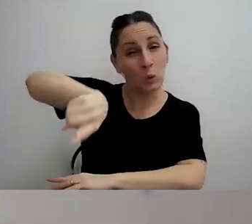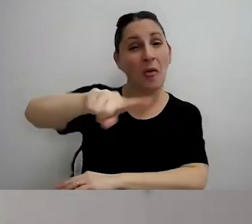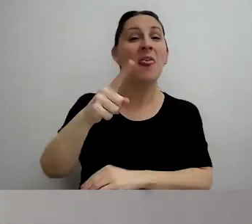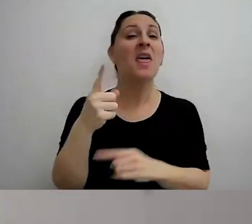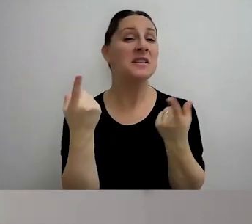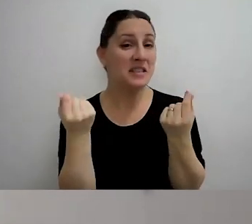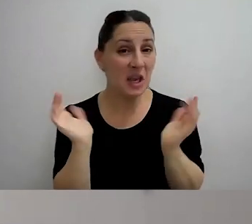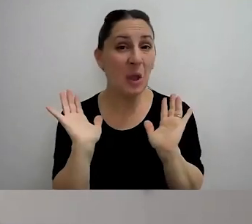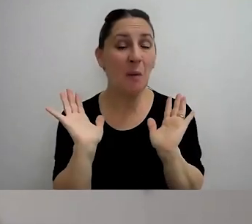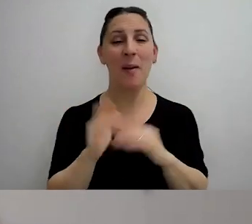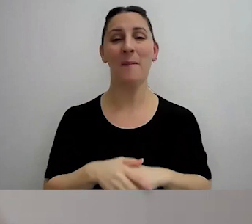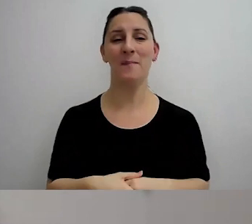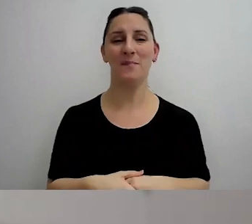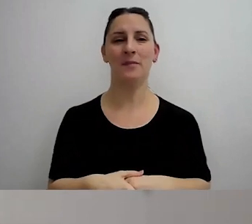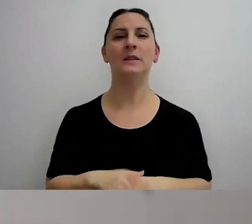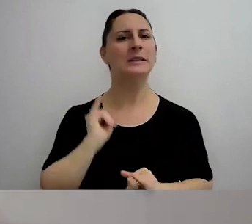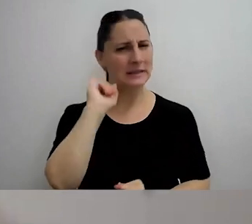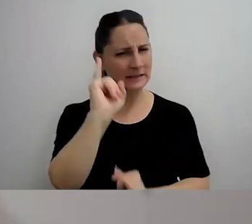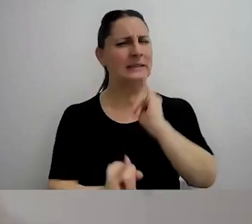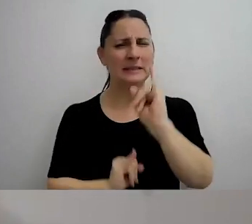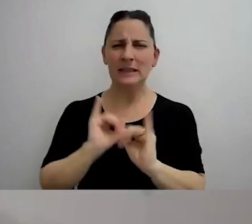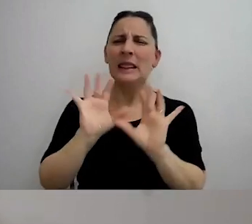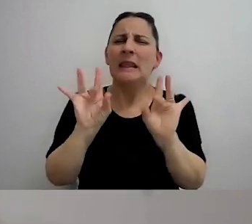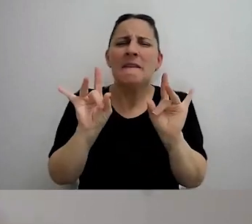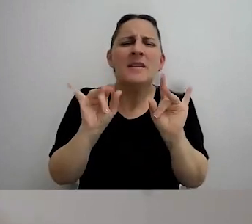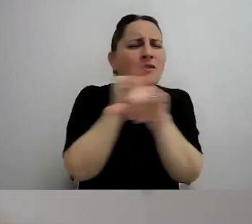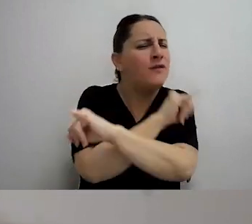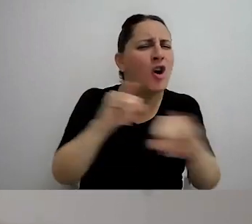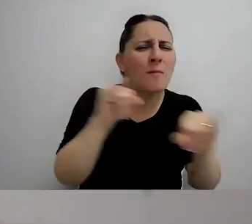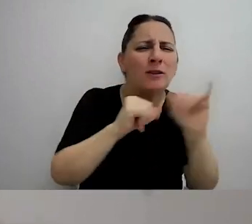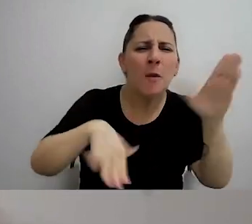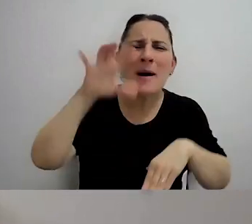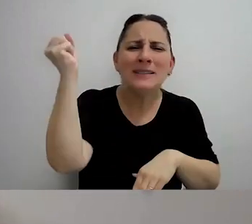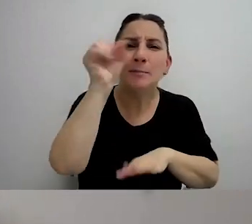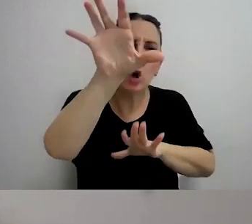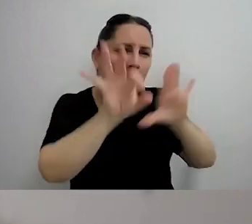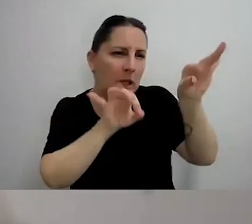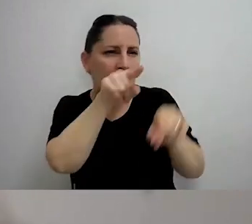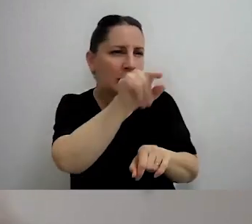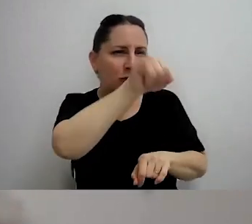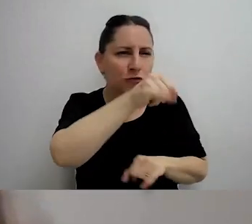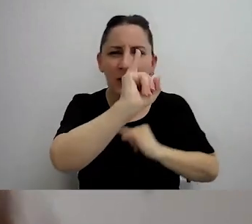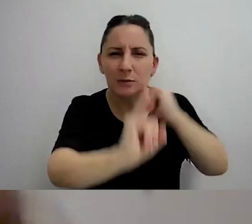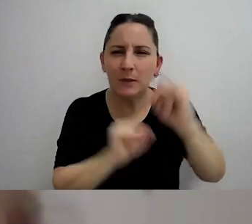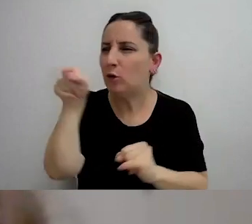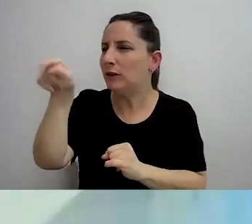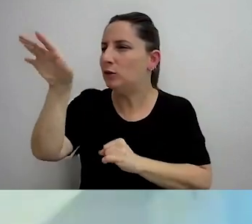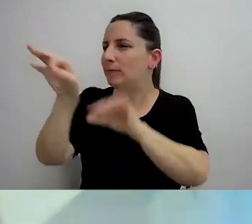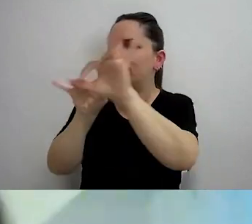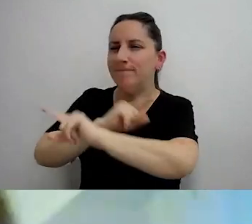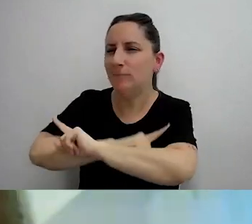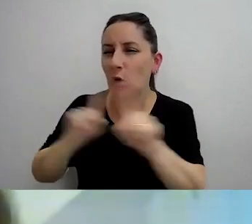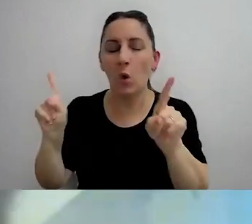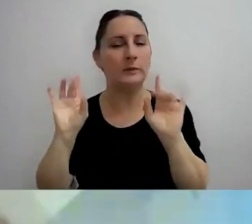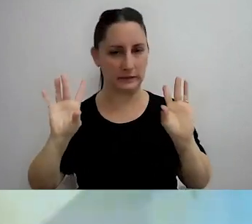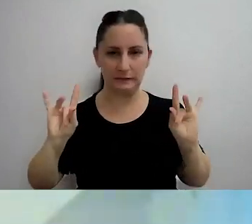tantas pero es difícil seleccionar lo relevante de lo no relevante hoy en día no seguro